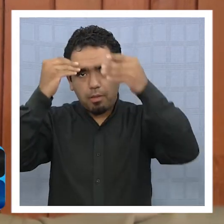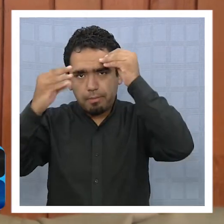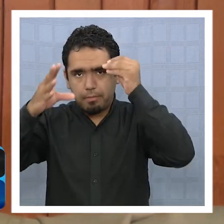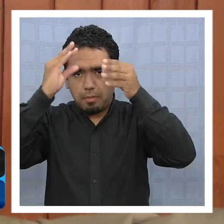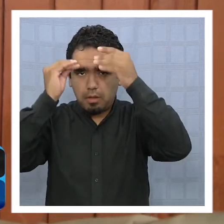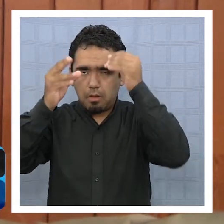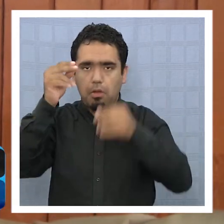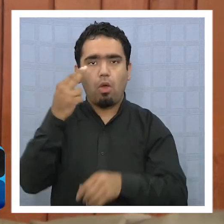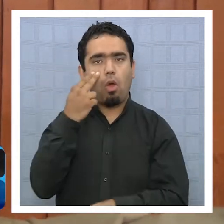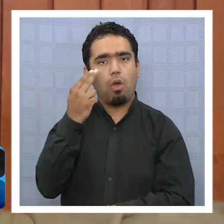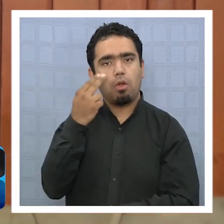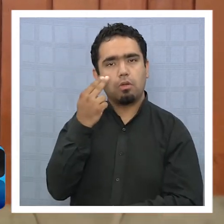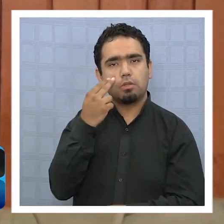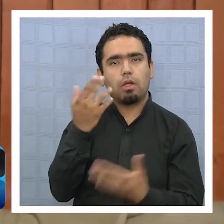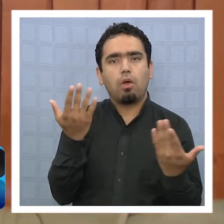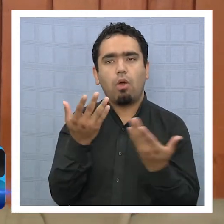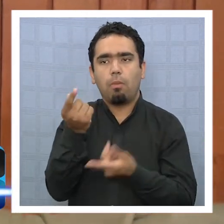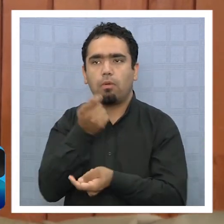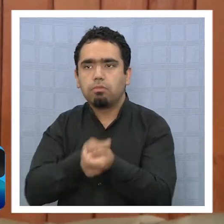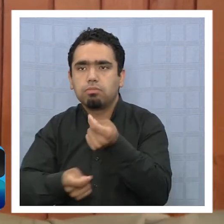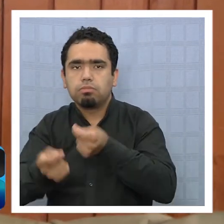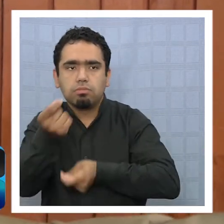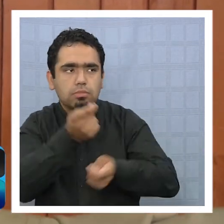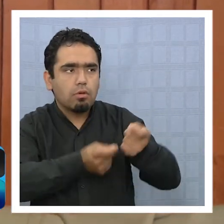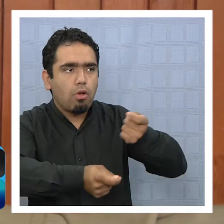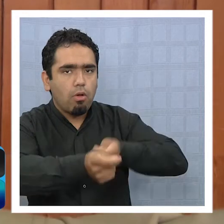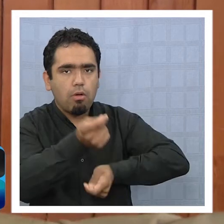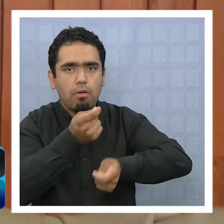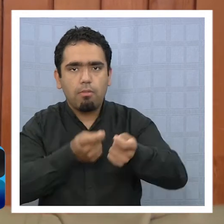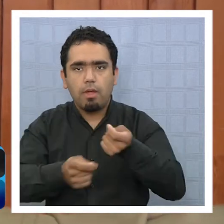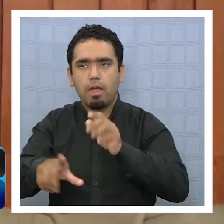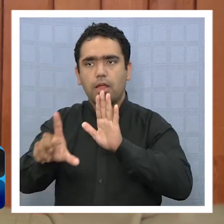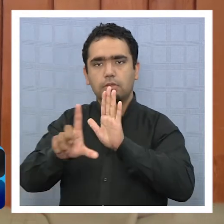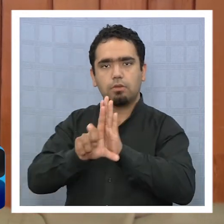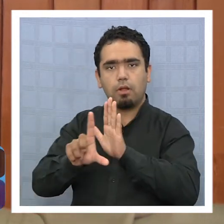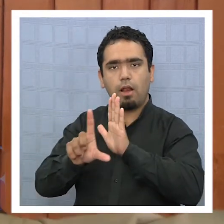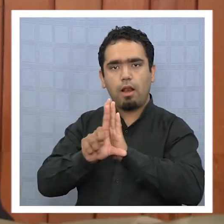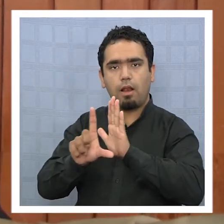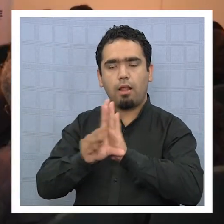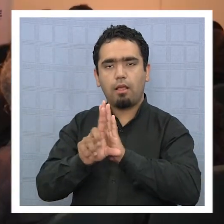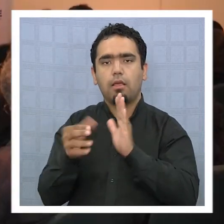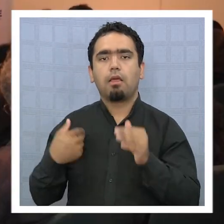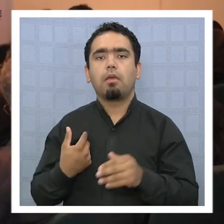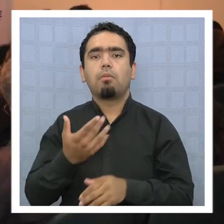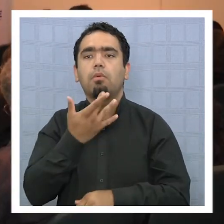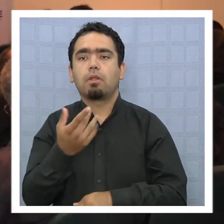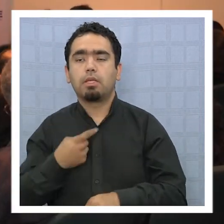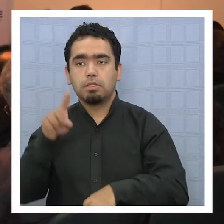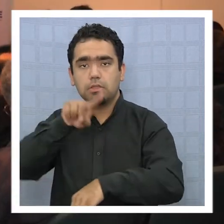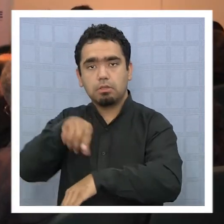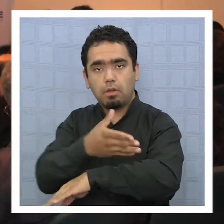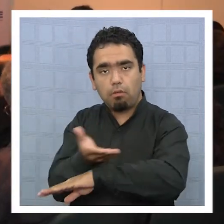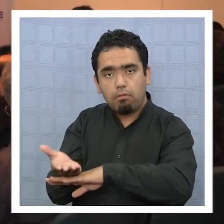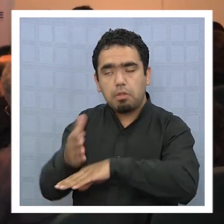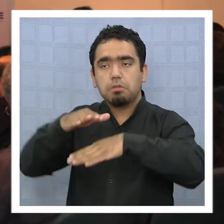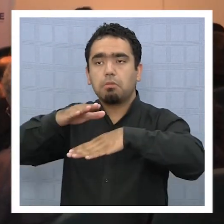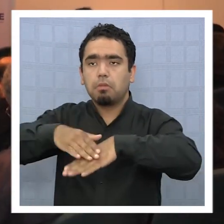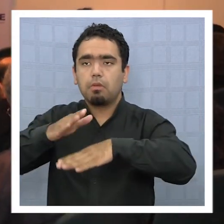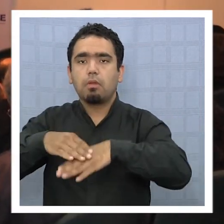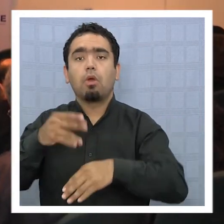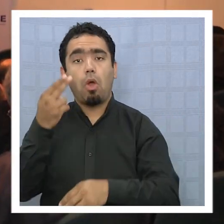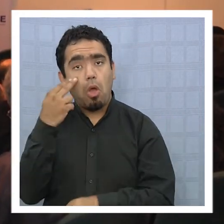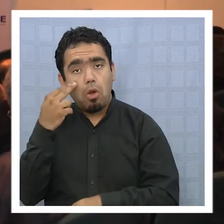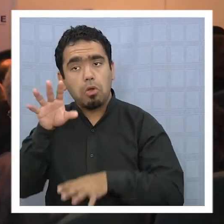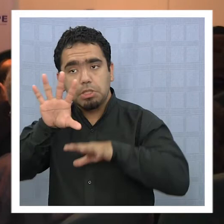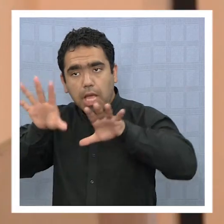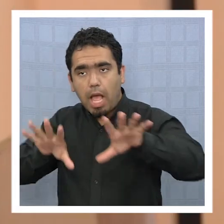del rubro de comercio, porque como uno es en el área de prestación de servicio, uno conoce el área pero no sabe